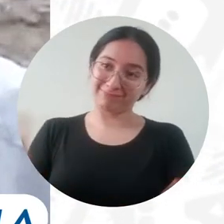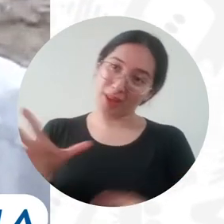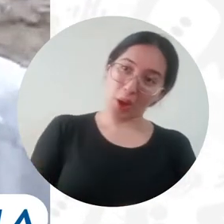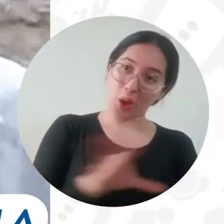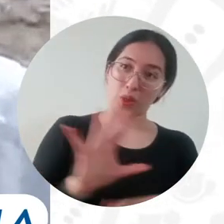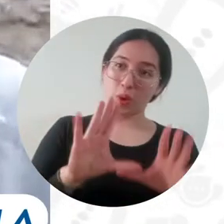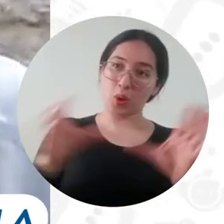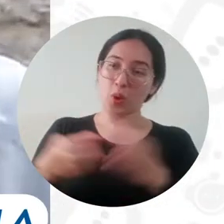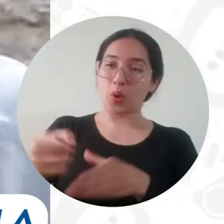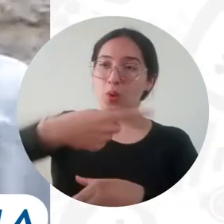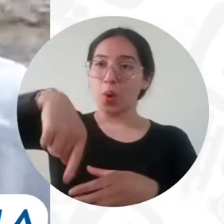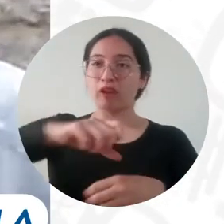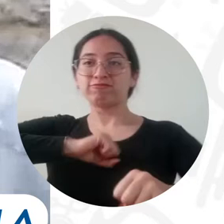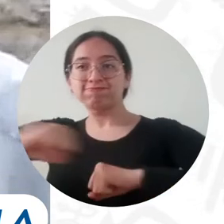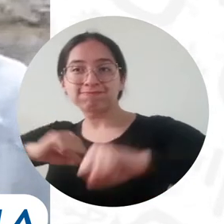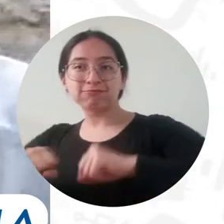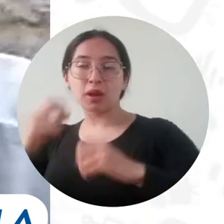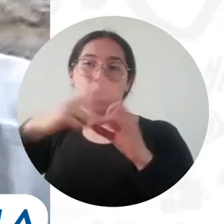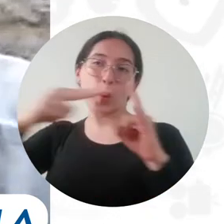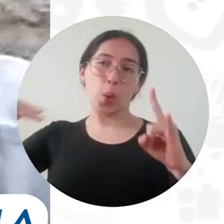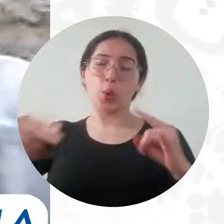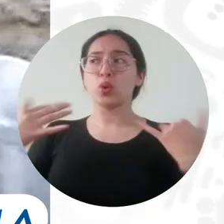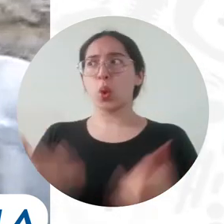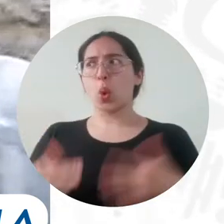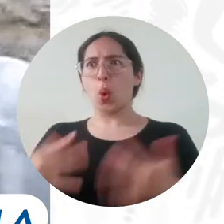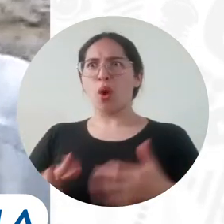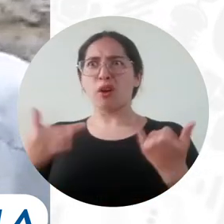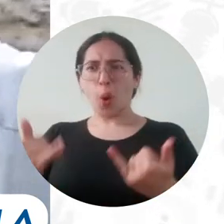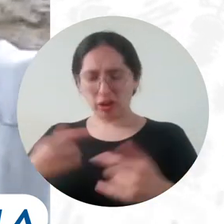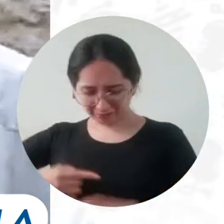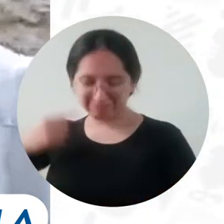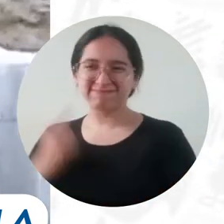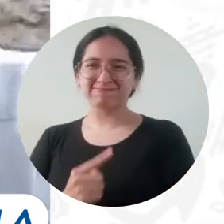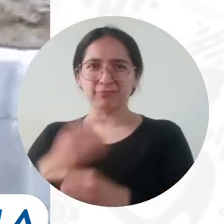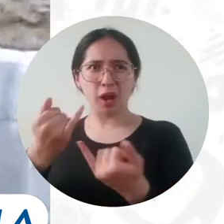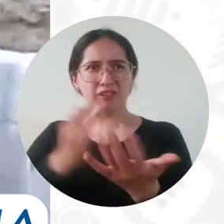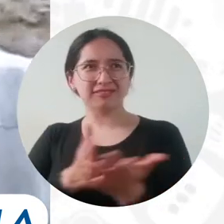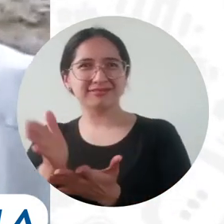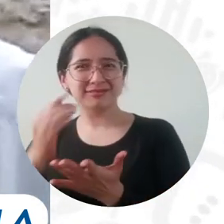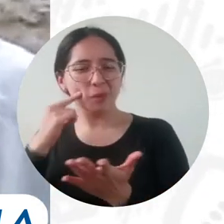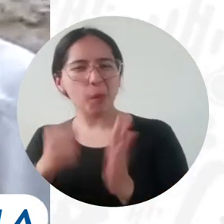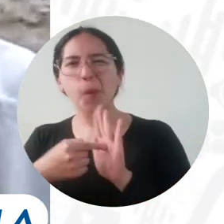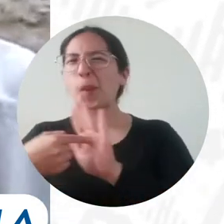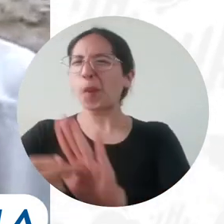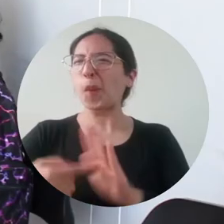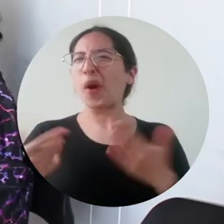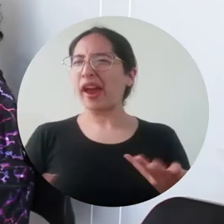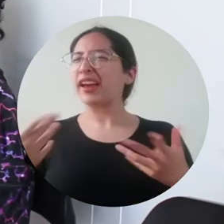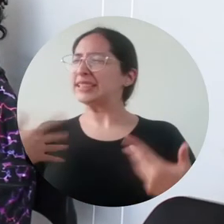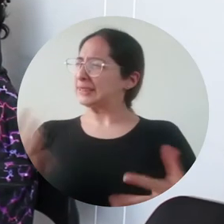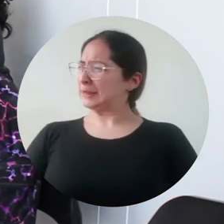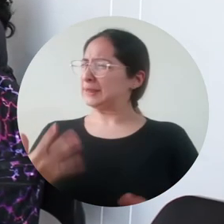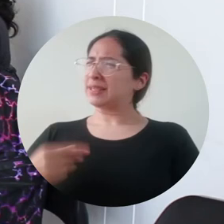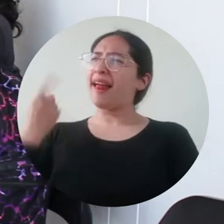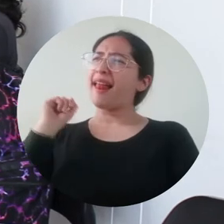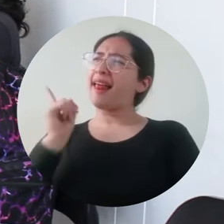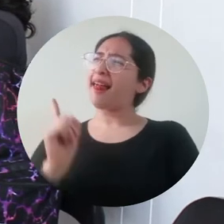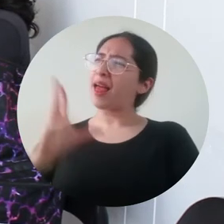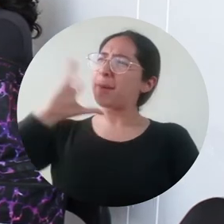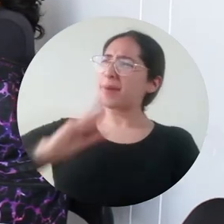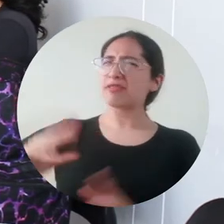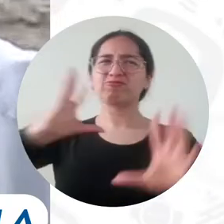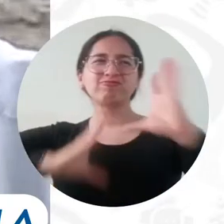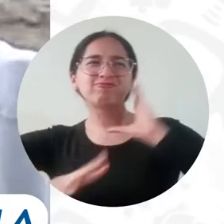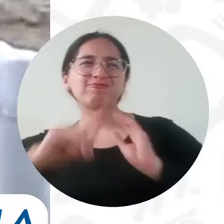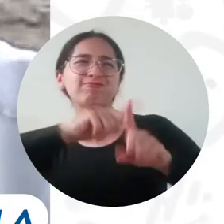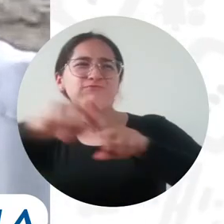humano de la Universidad de Magdalena que ha permitido que finalmente se den estos programas que convalidan la experiencia